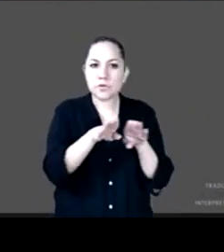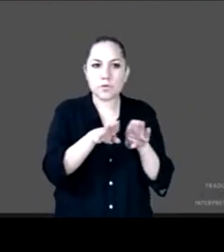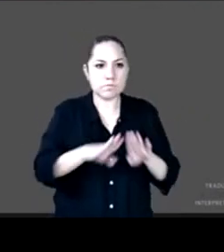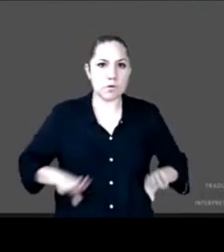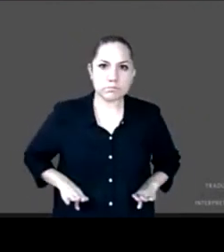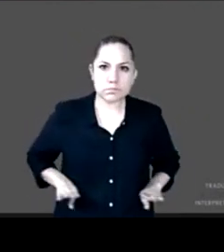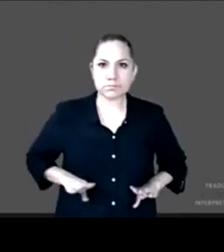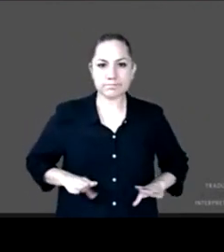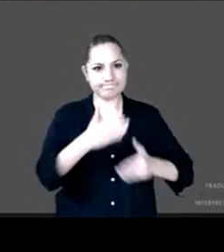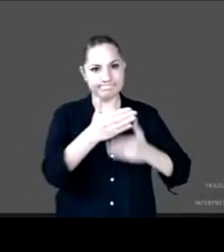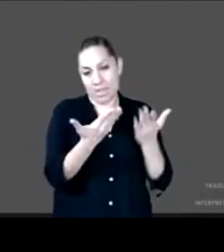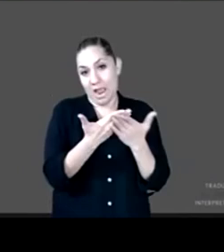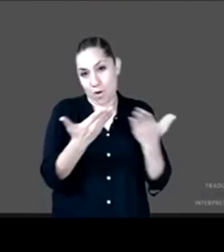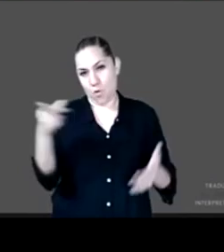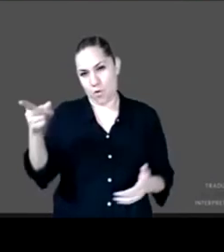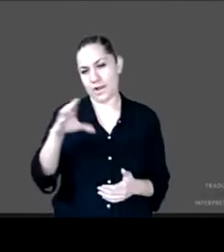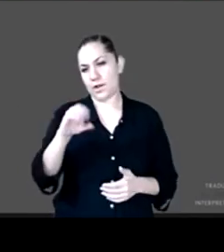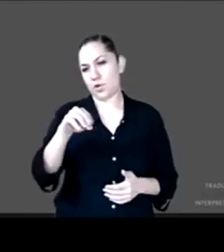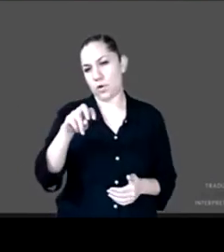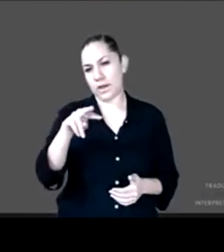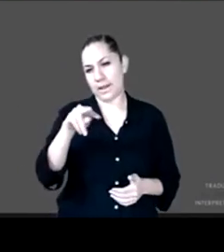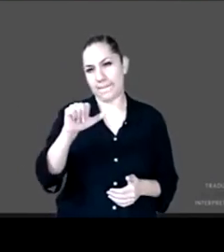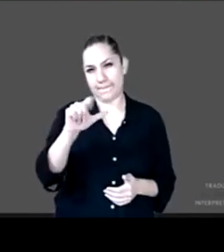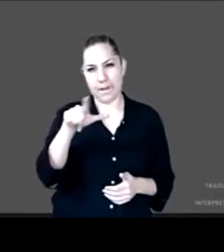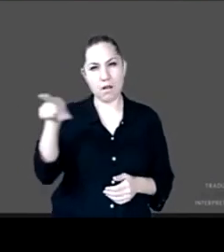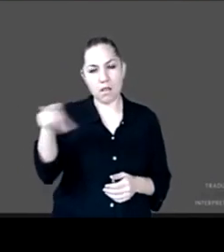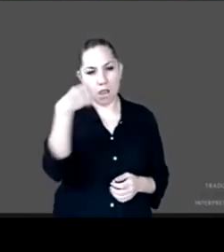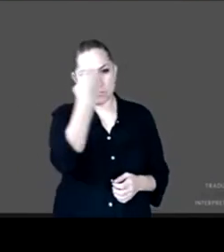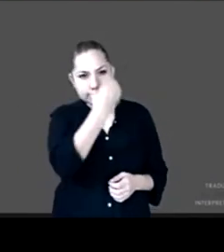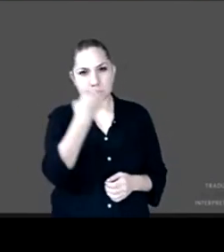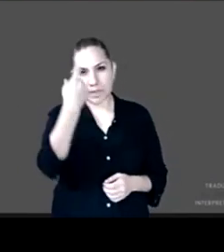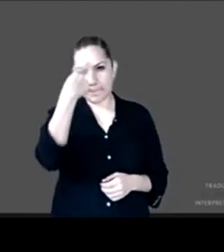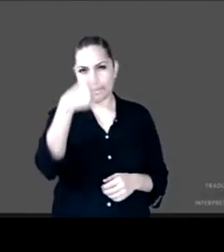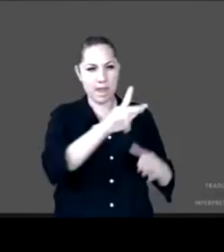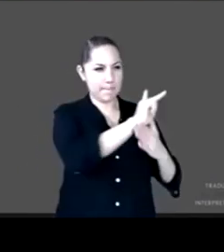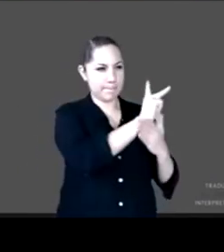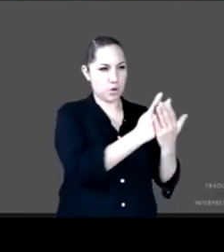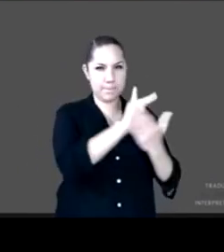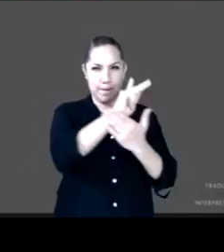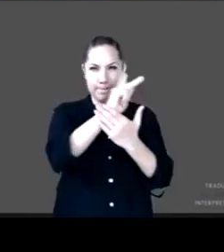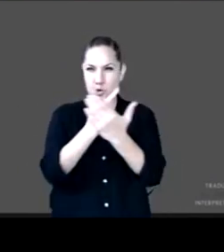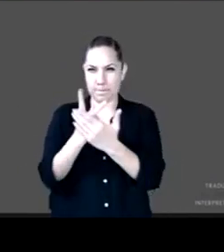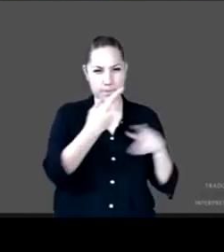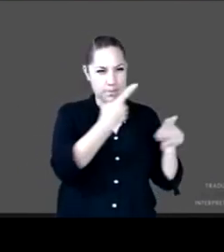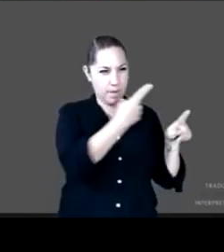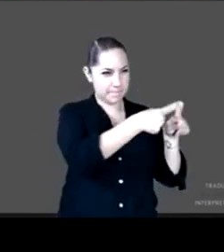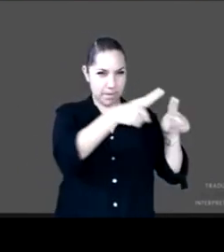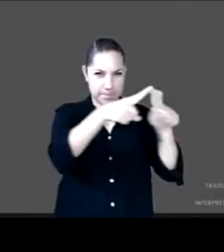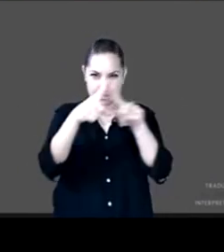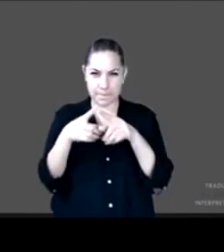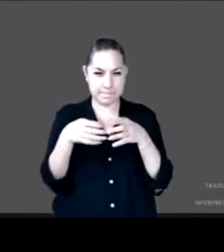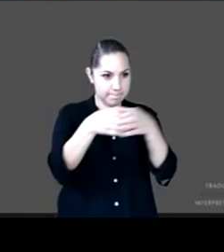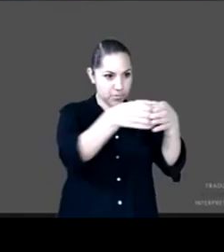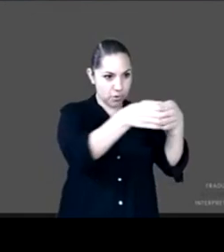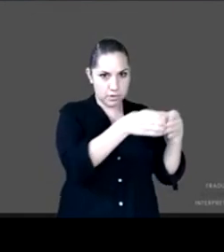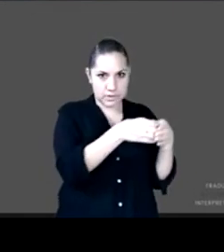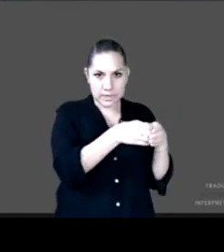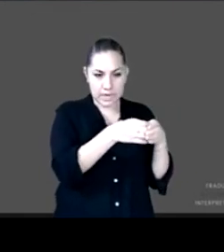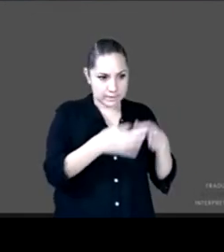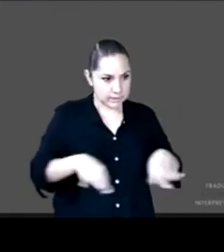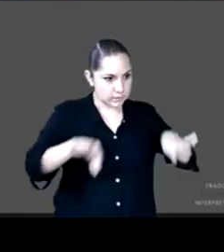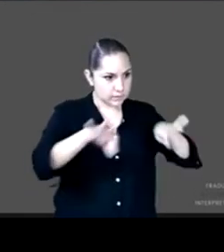ahora que con eval entre su evaluación de los programas prioritarios pero yo lo que me pregunto al verlos es cómo